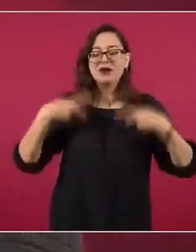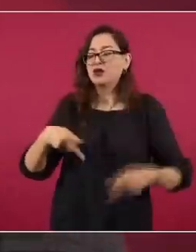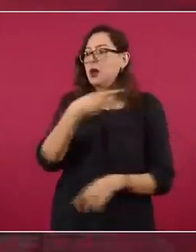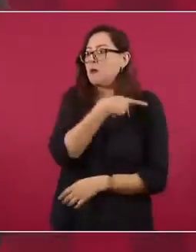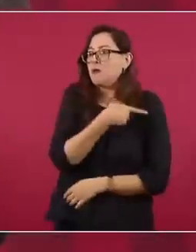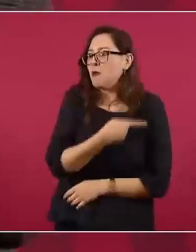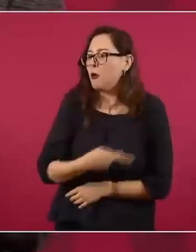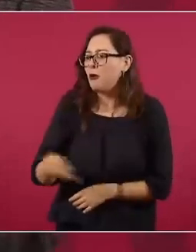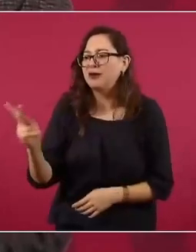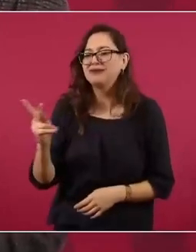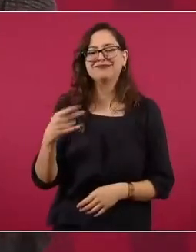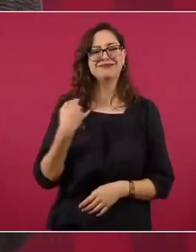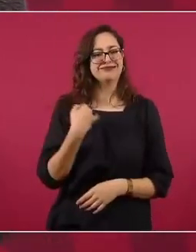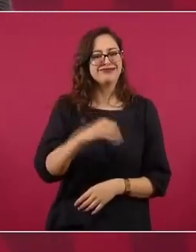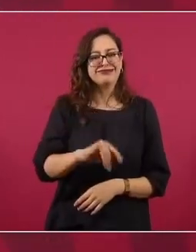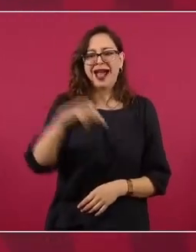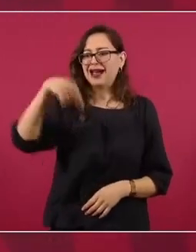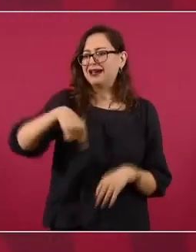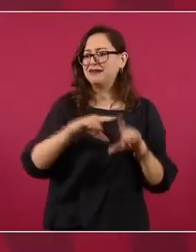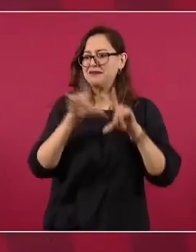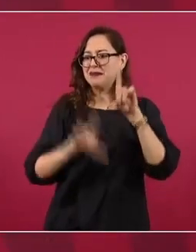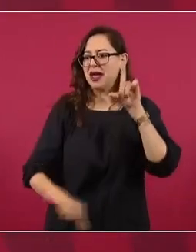más recursos naturales del mundo,